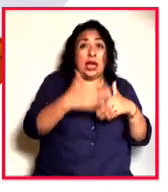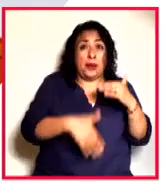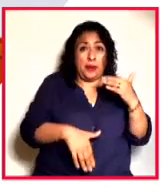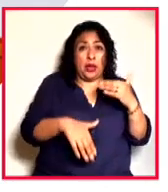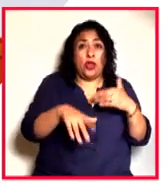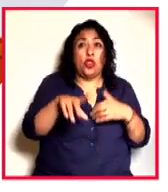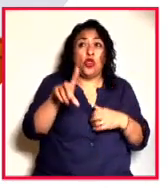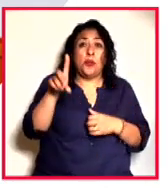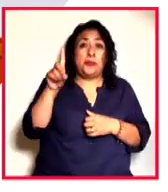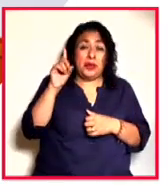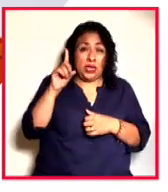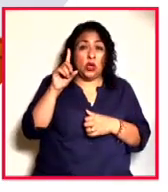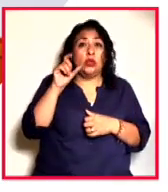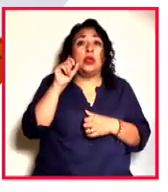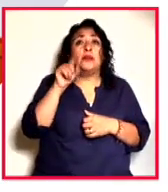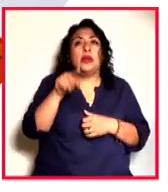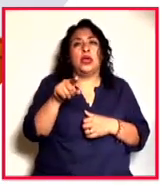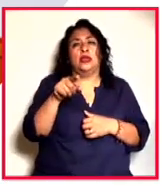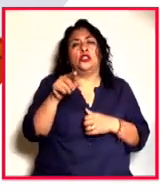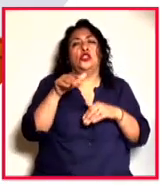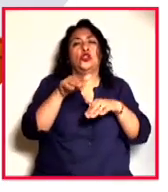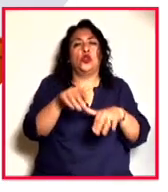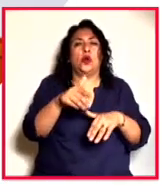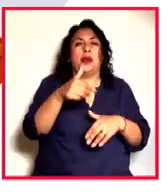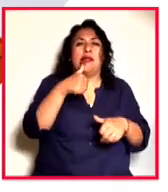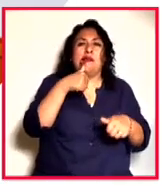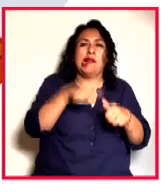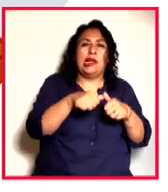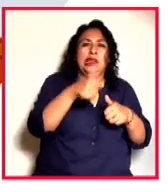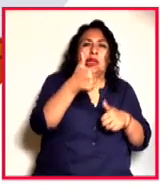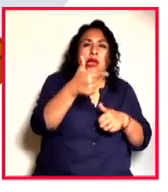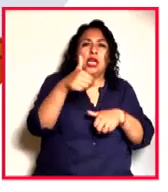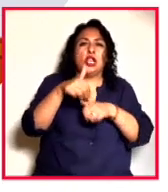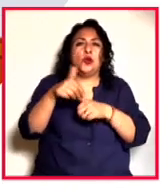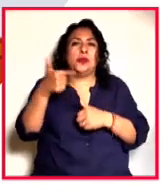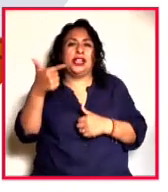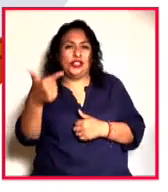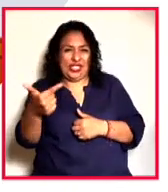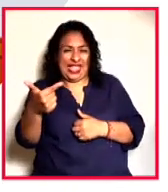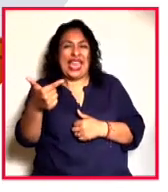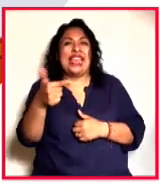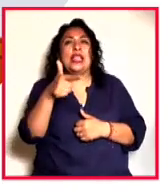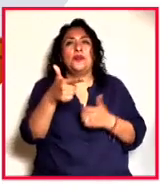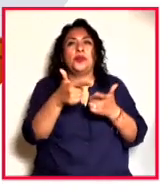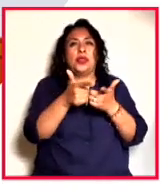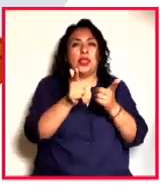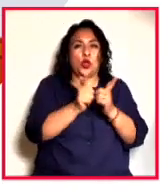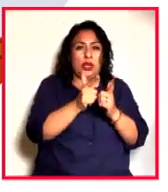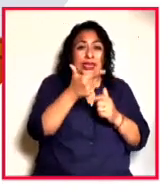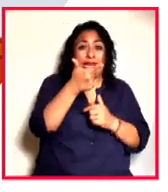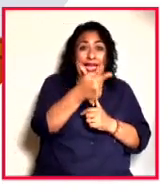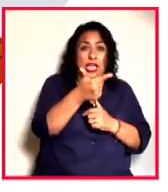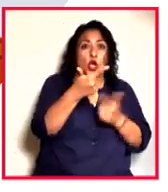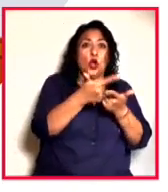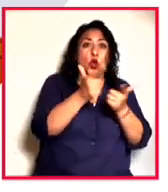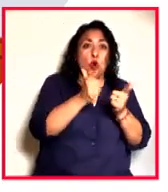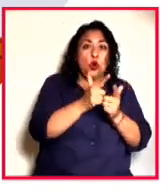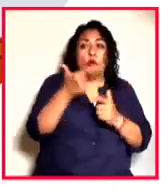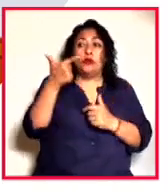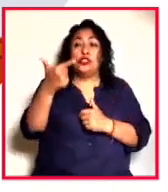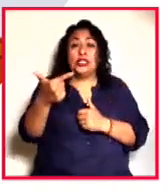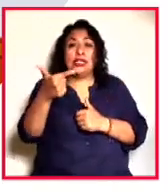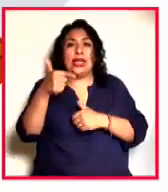domingo y que tiene que ver con el G7 ¿qué es esto del G7? el G7 es el grupo de siete países nacidos en